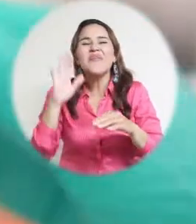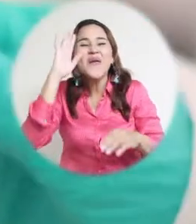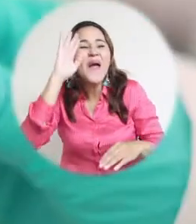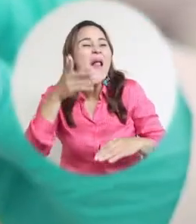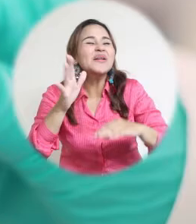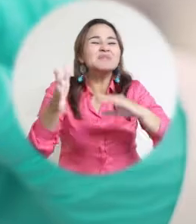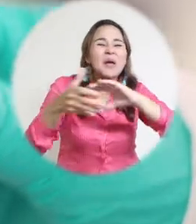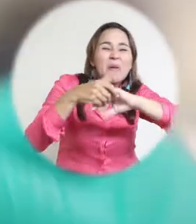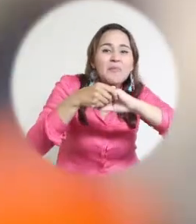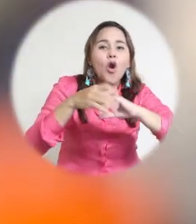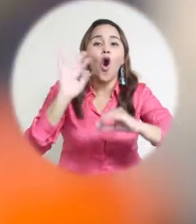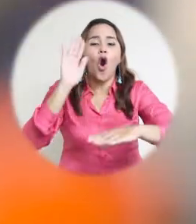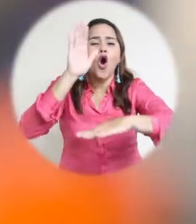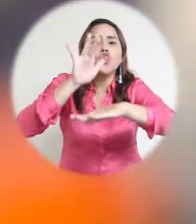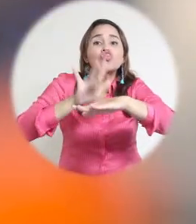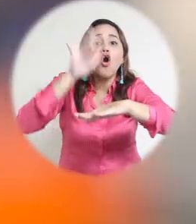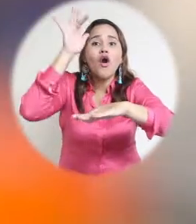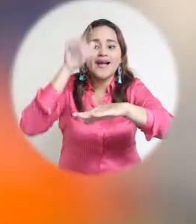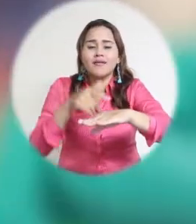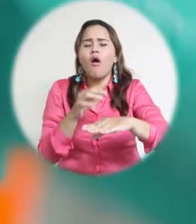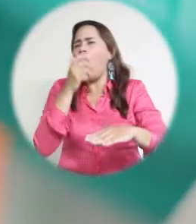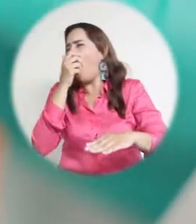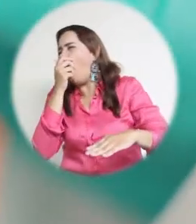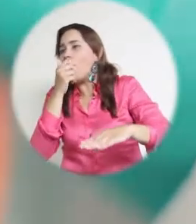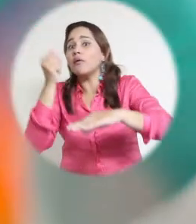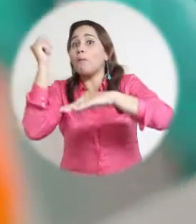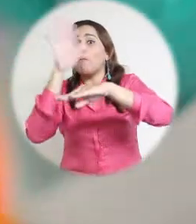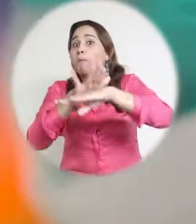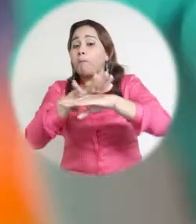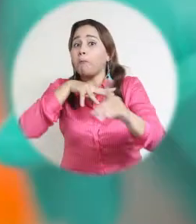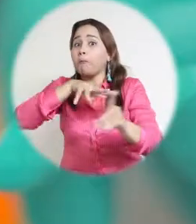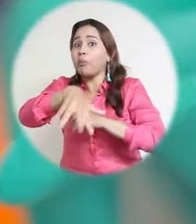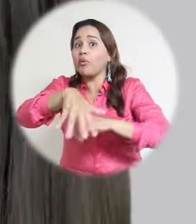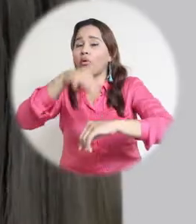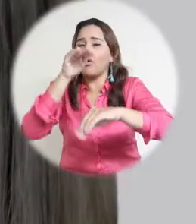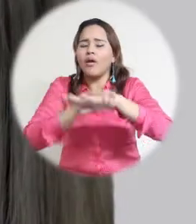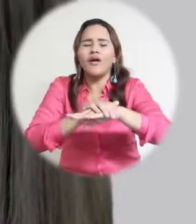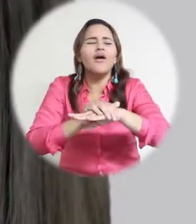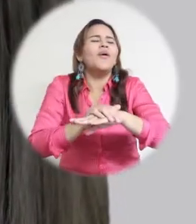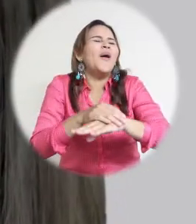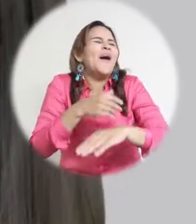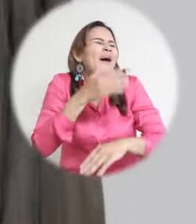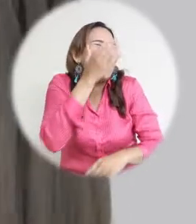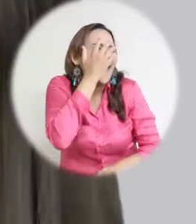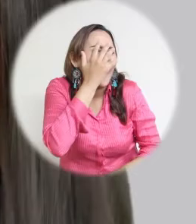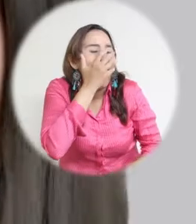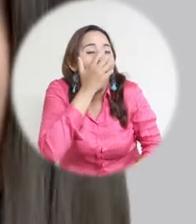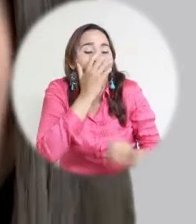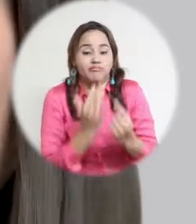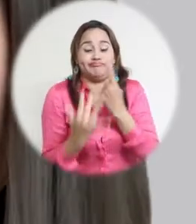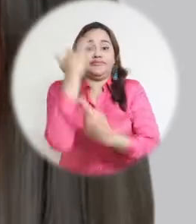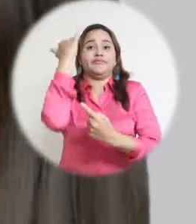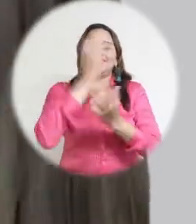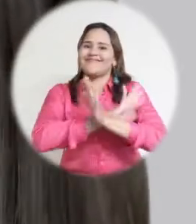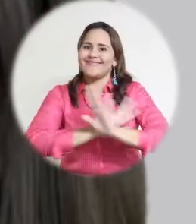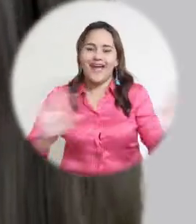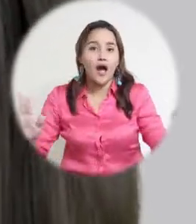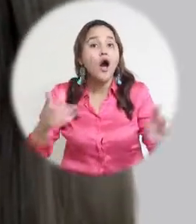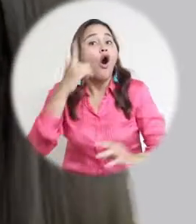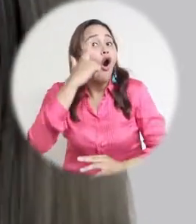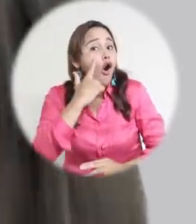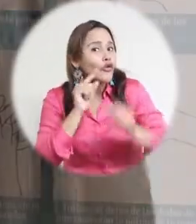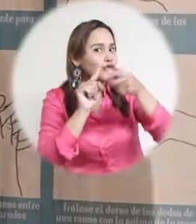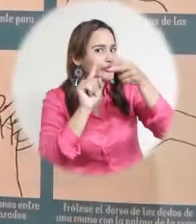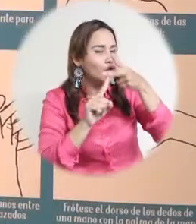algún sitio donde esa persona estuvo y dejó virus y nos toquemos la cara. Lo más importante es que el virus puede entrar tanto por la vía